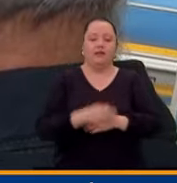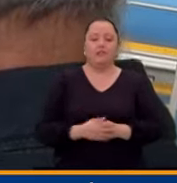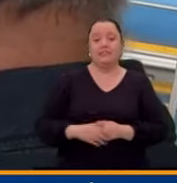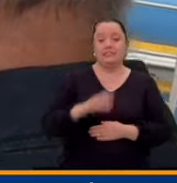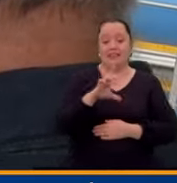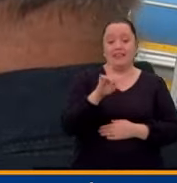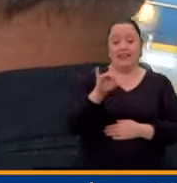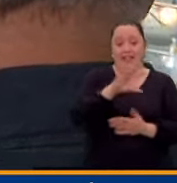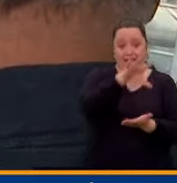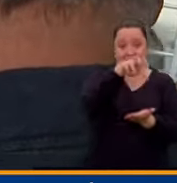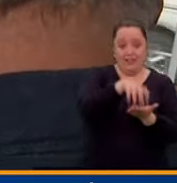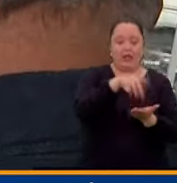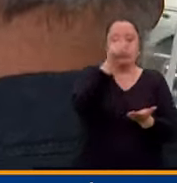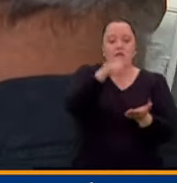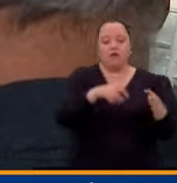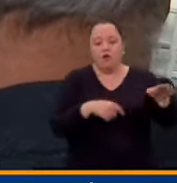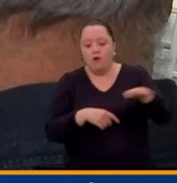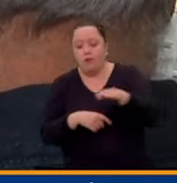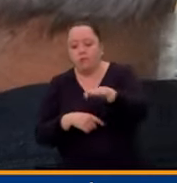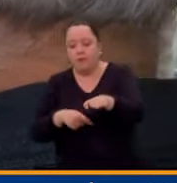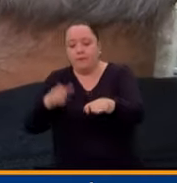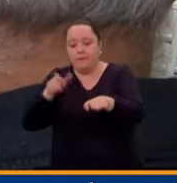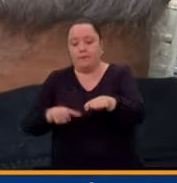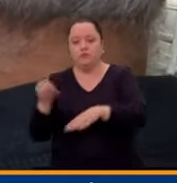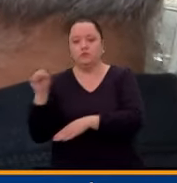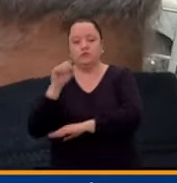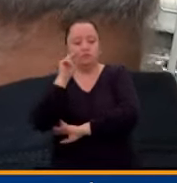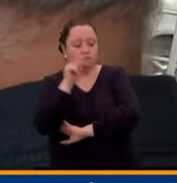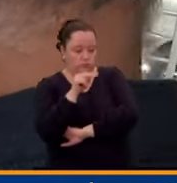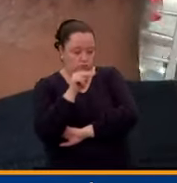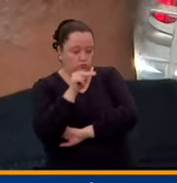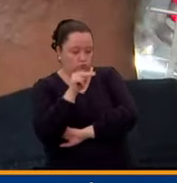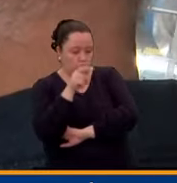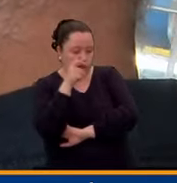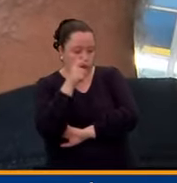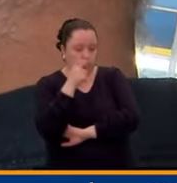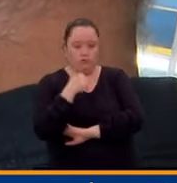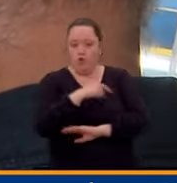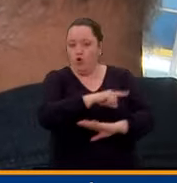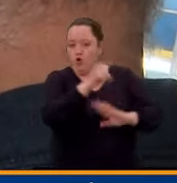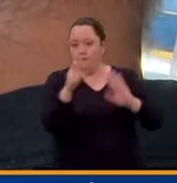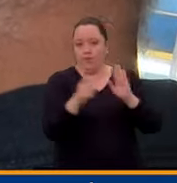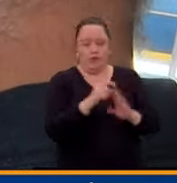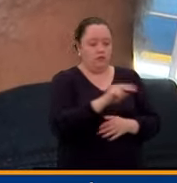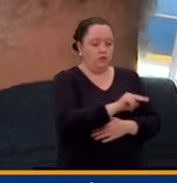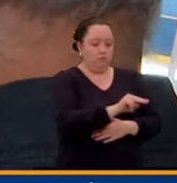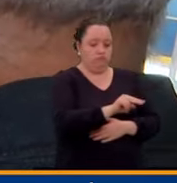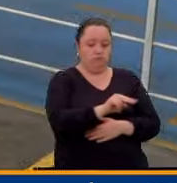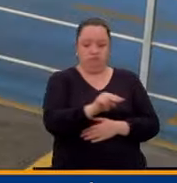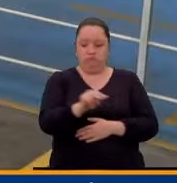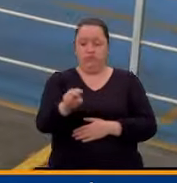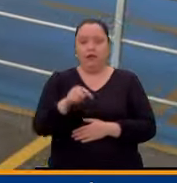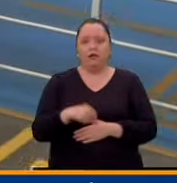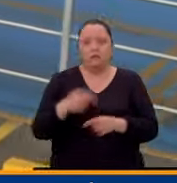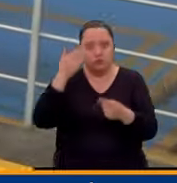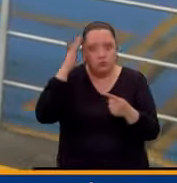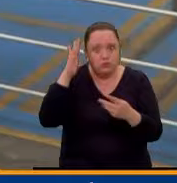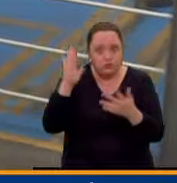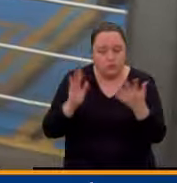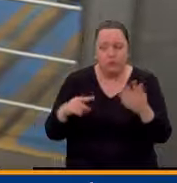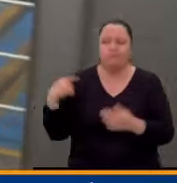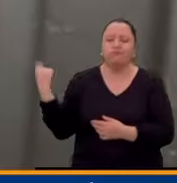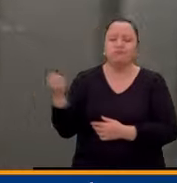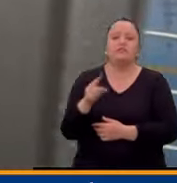debe contar con un área para que el conductor pueda ver toda la inspección a su vehículo. Por desconocer todas estas normas, 123